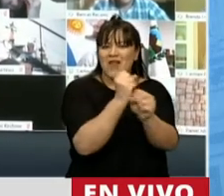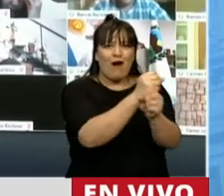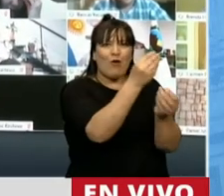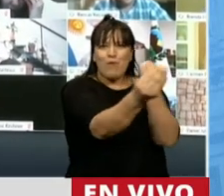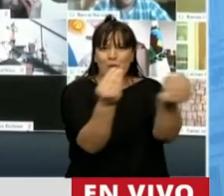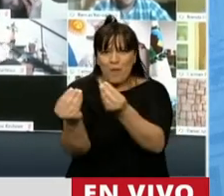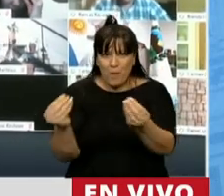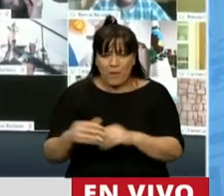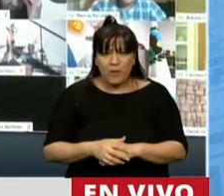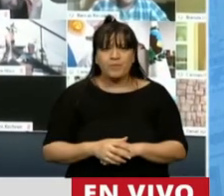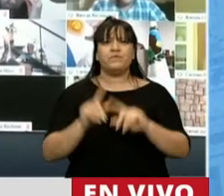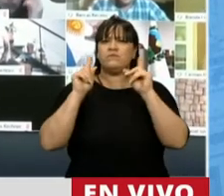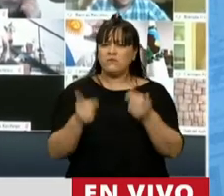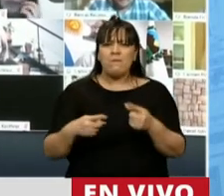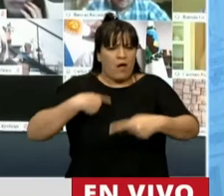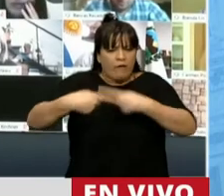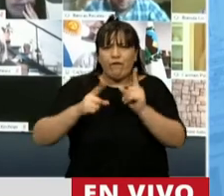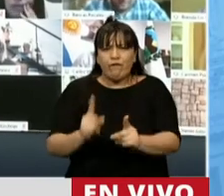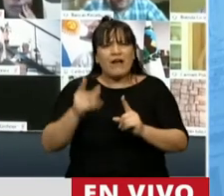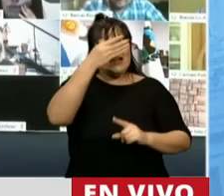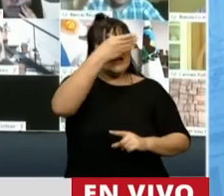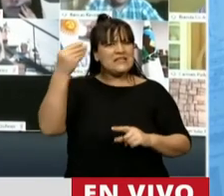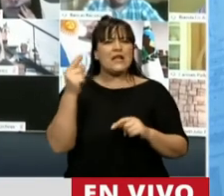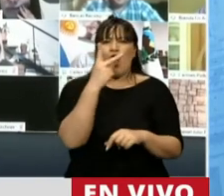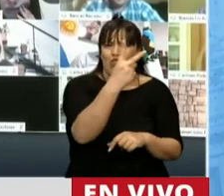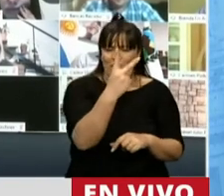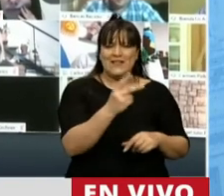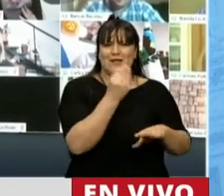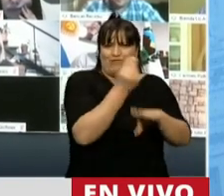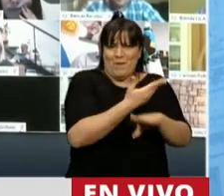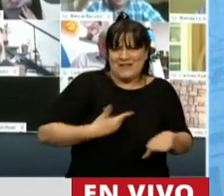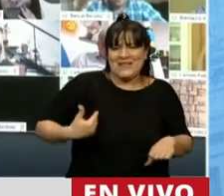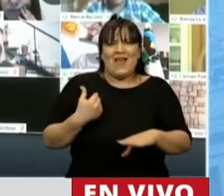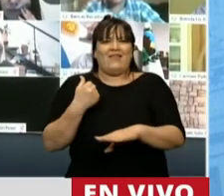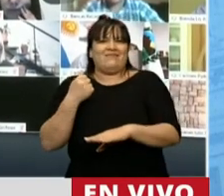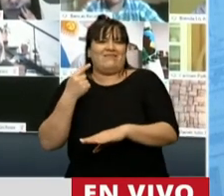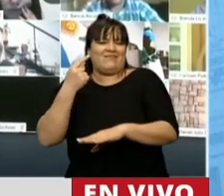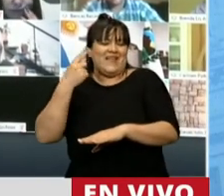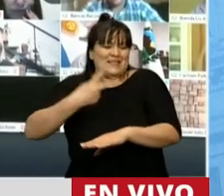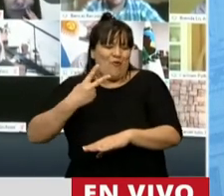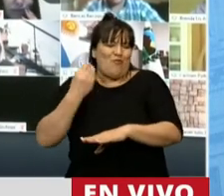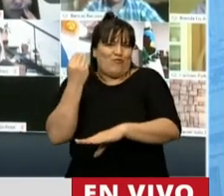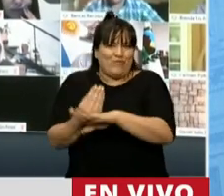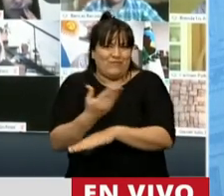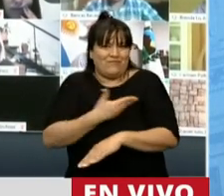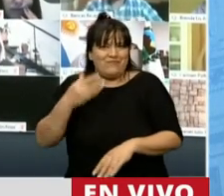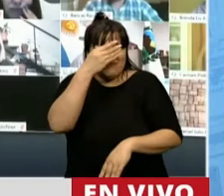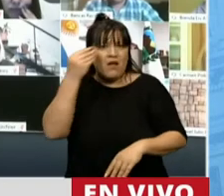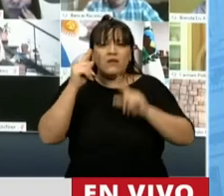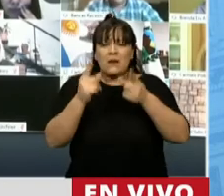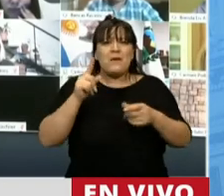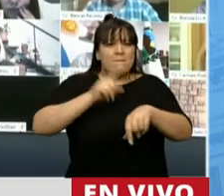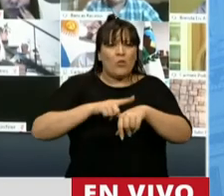la continuidad de nuestro gobierno con Cristina, sus dos gobiernos, los procesos de inclusión y de afrontar crisis